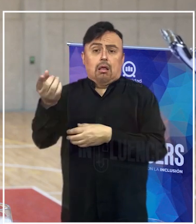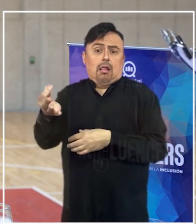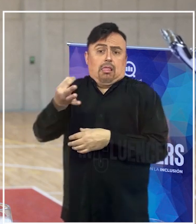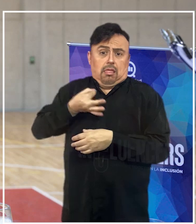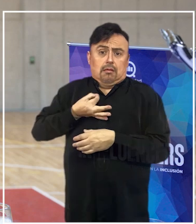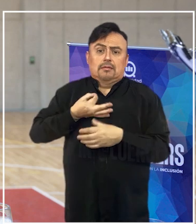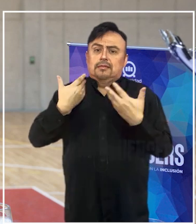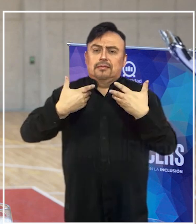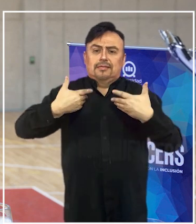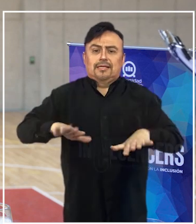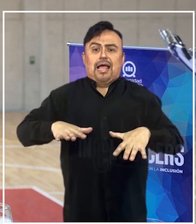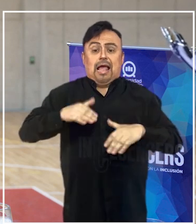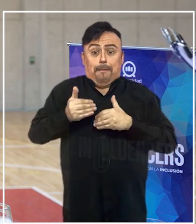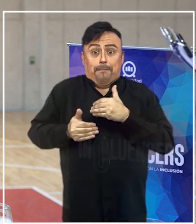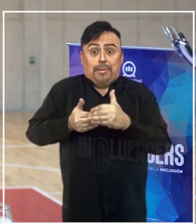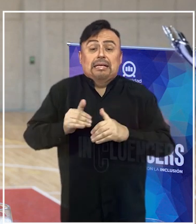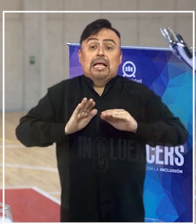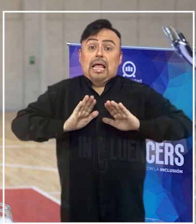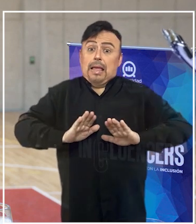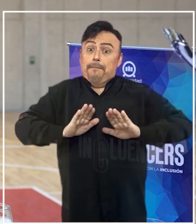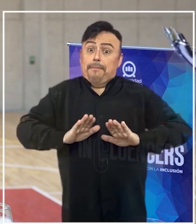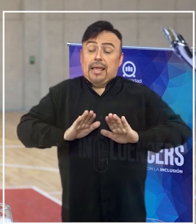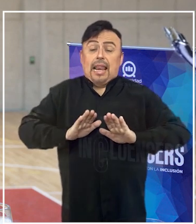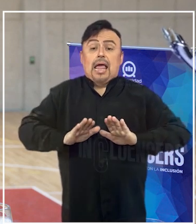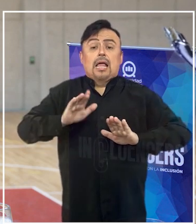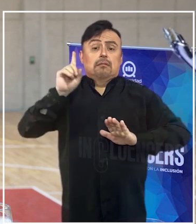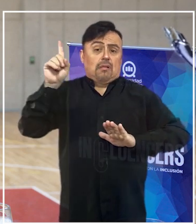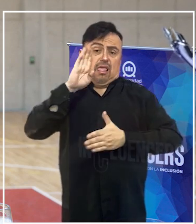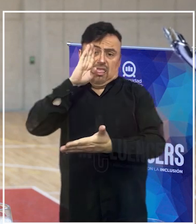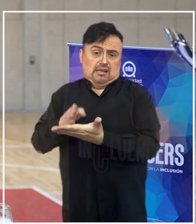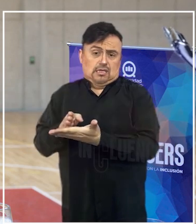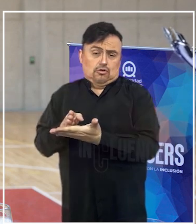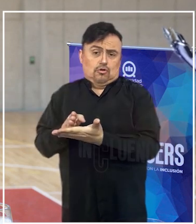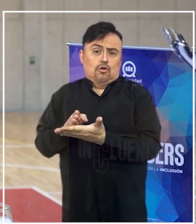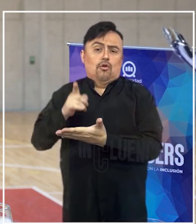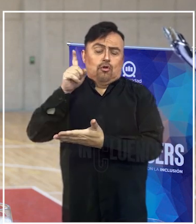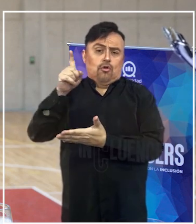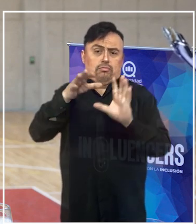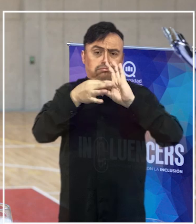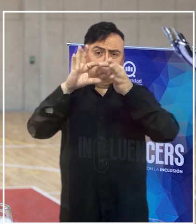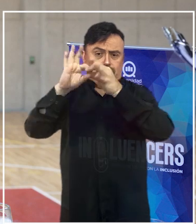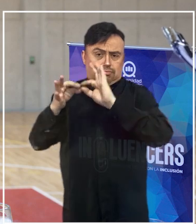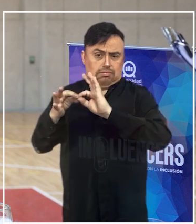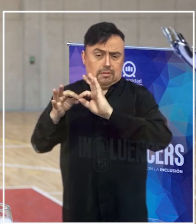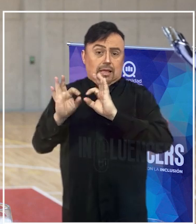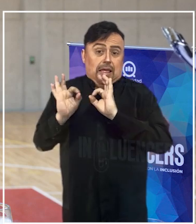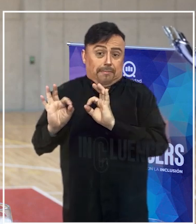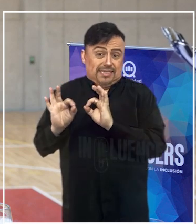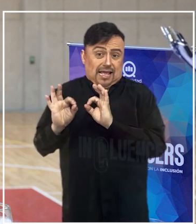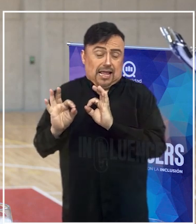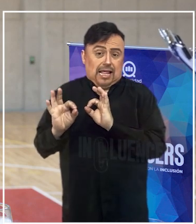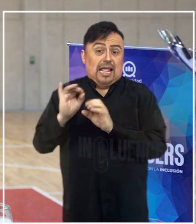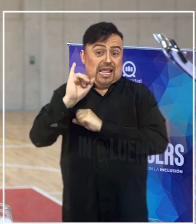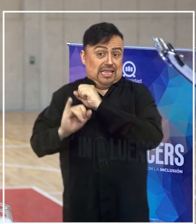quedábamos en este proceso a la espera de las definiciones de Olimpíadas Especiales